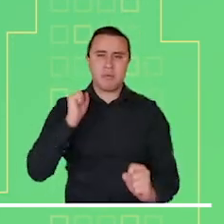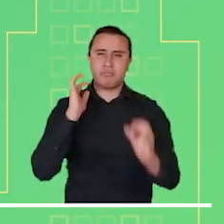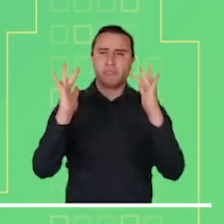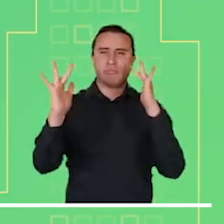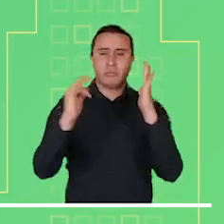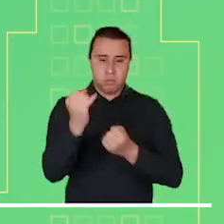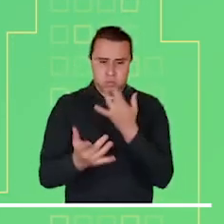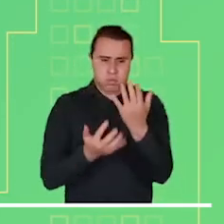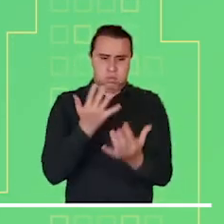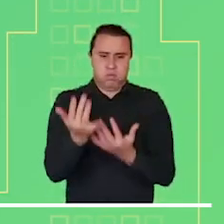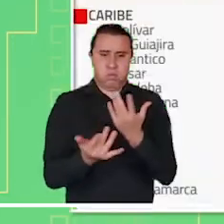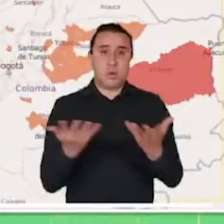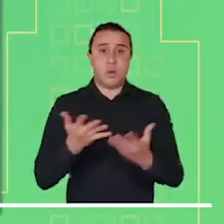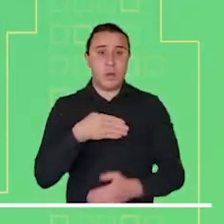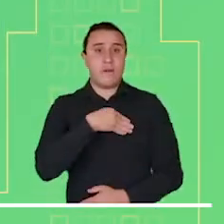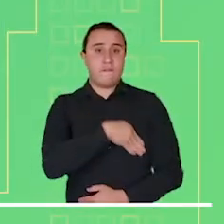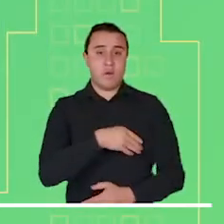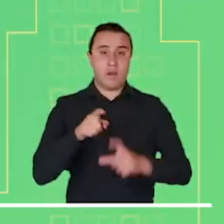Quibdó y Beté.